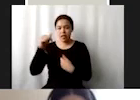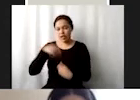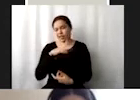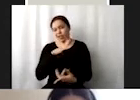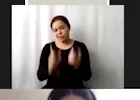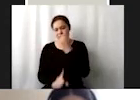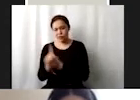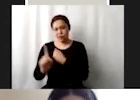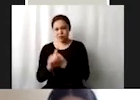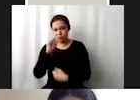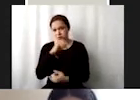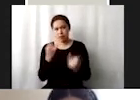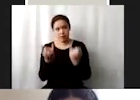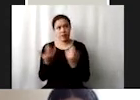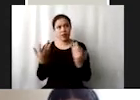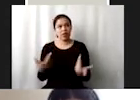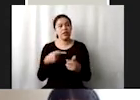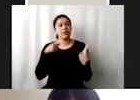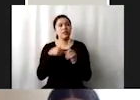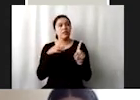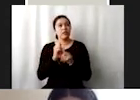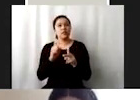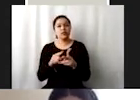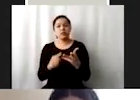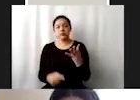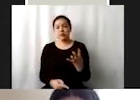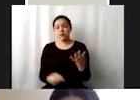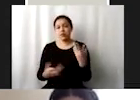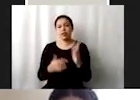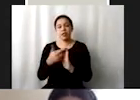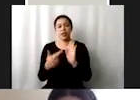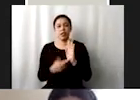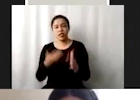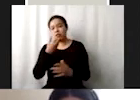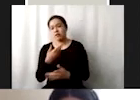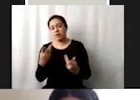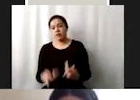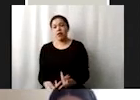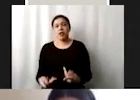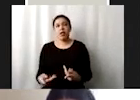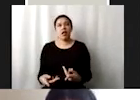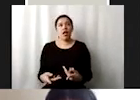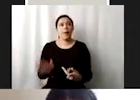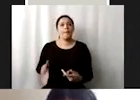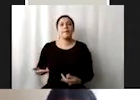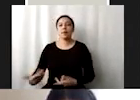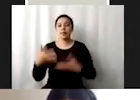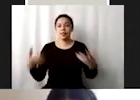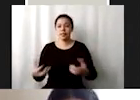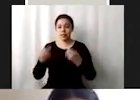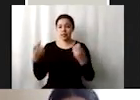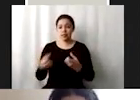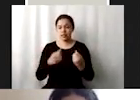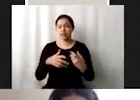es que están estas metas por acá reglamentar eficazmente la explotación pesquera poner fin a la pesca